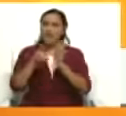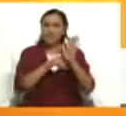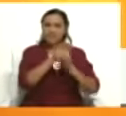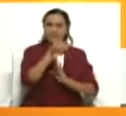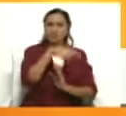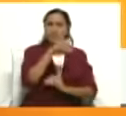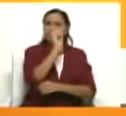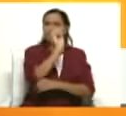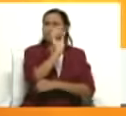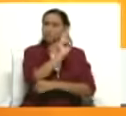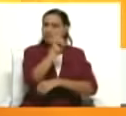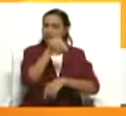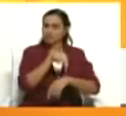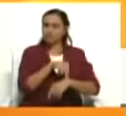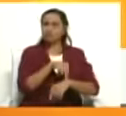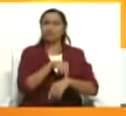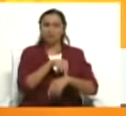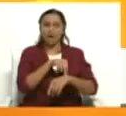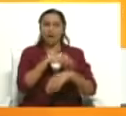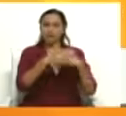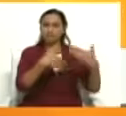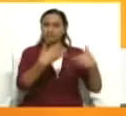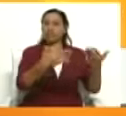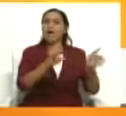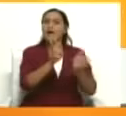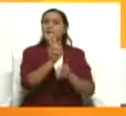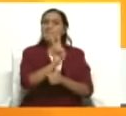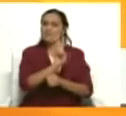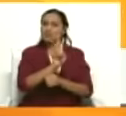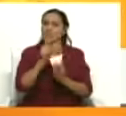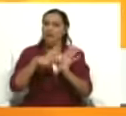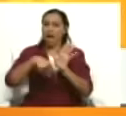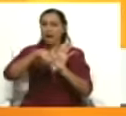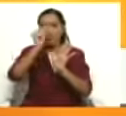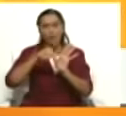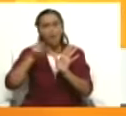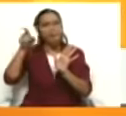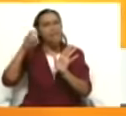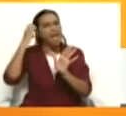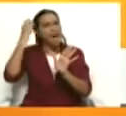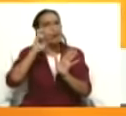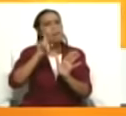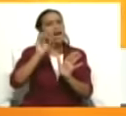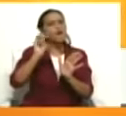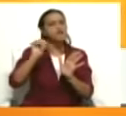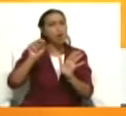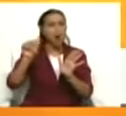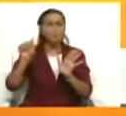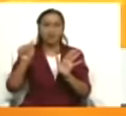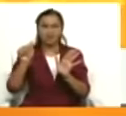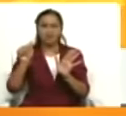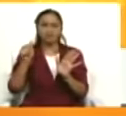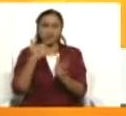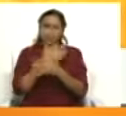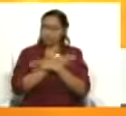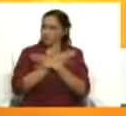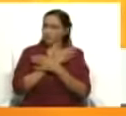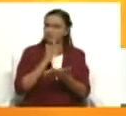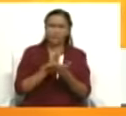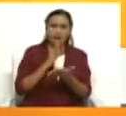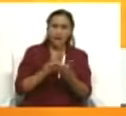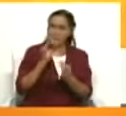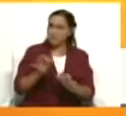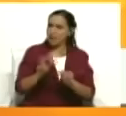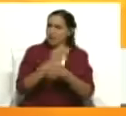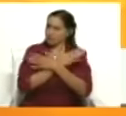sobre el Estatuto de Roma. Siempre hemos tenido nuestras puertas abiertas, como lo ha dicho el presidente, tenemos las puertas abiertas para